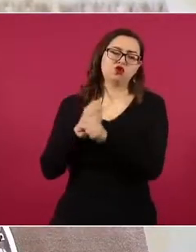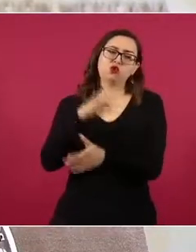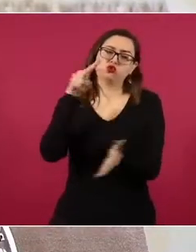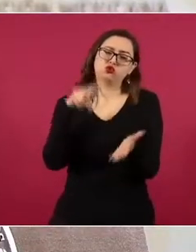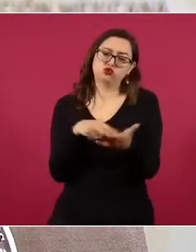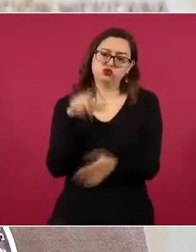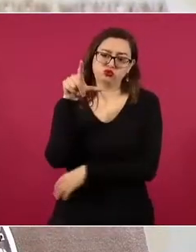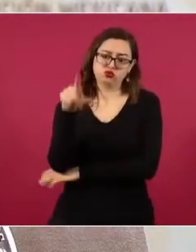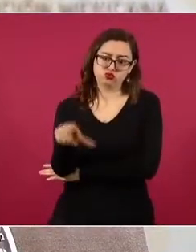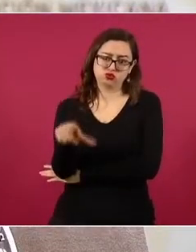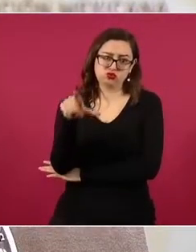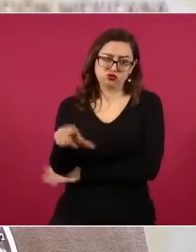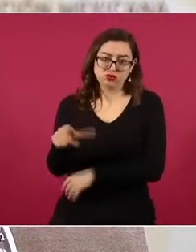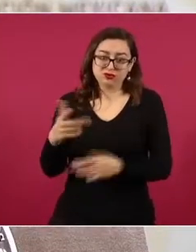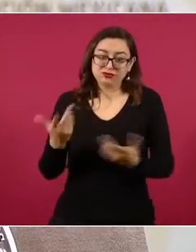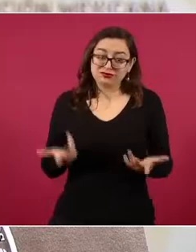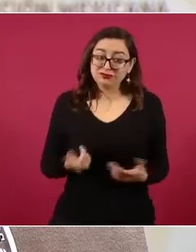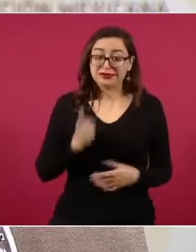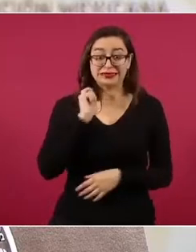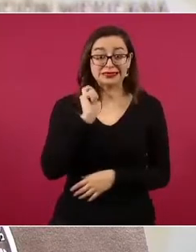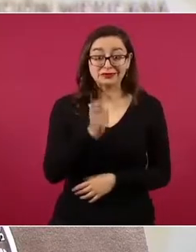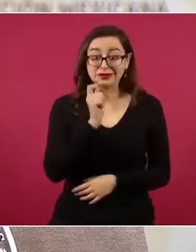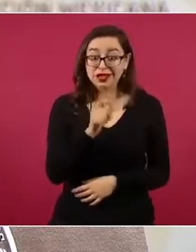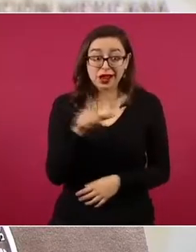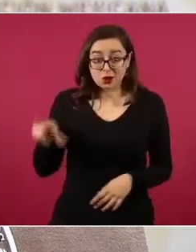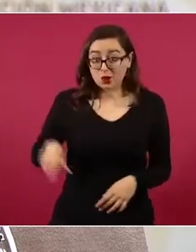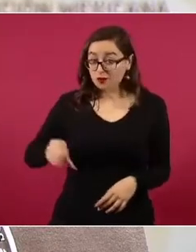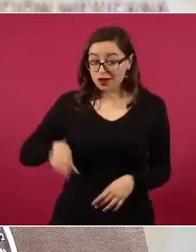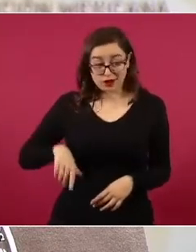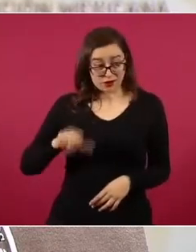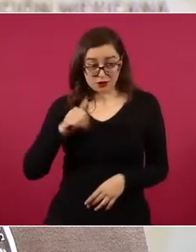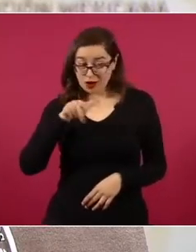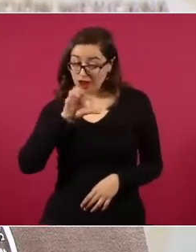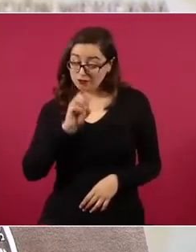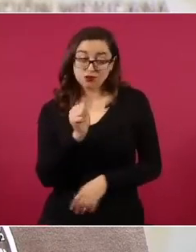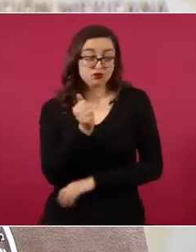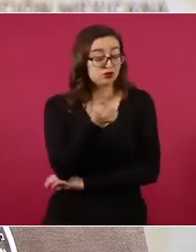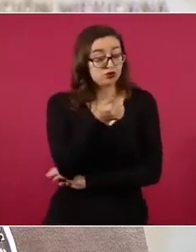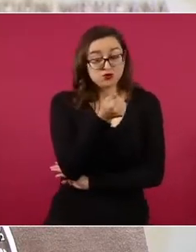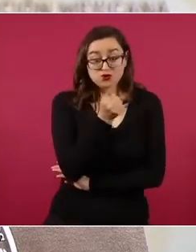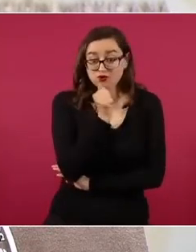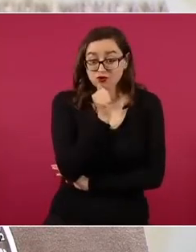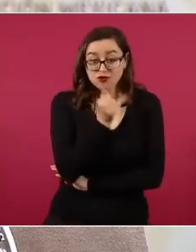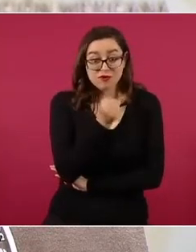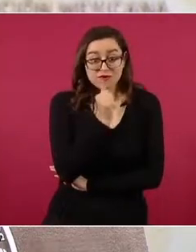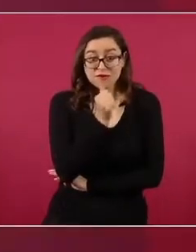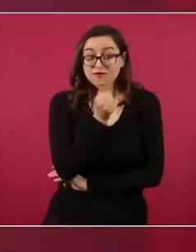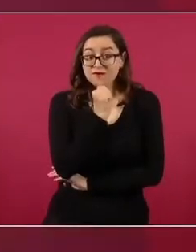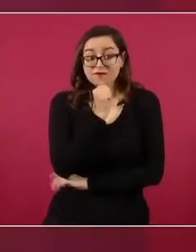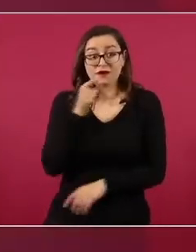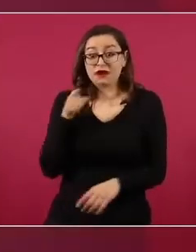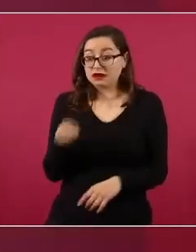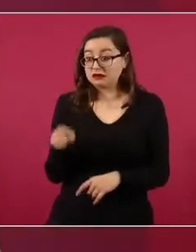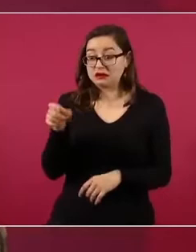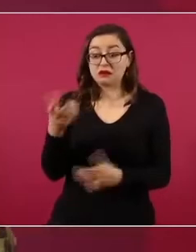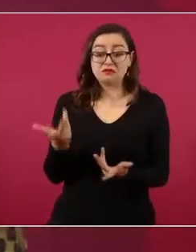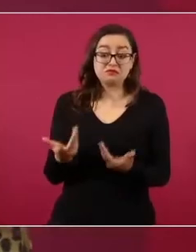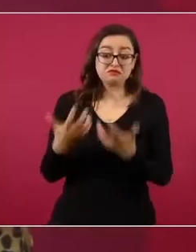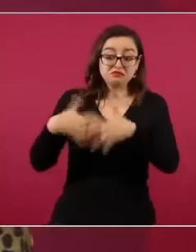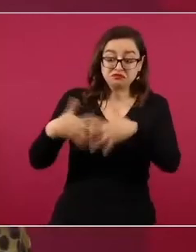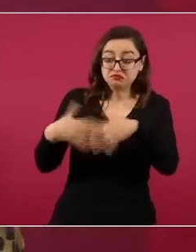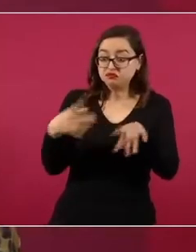administración iniciara. Y los equipos actualmente no se encuentran en uso.